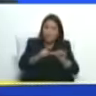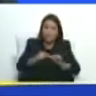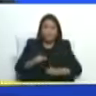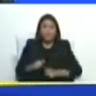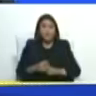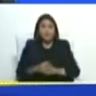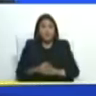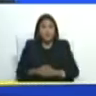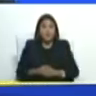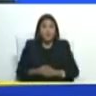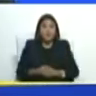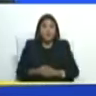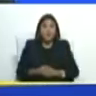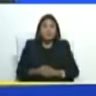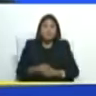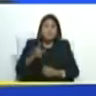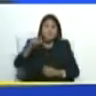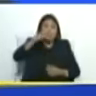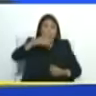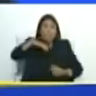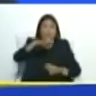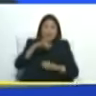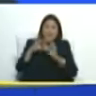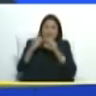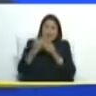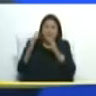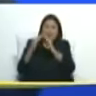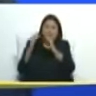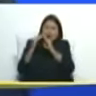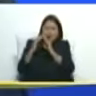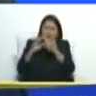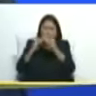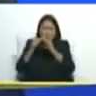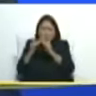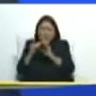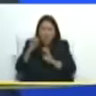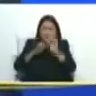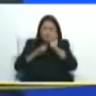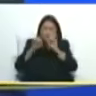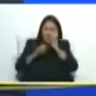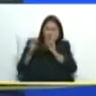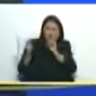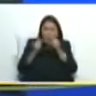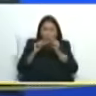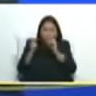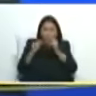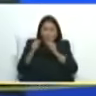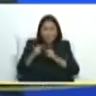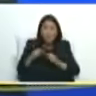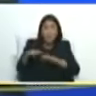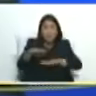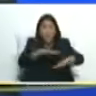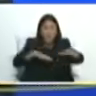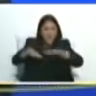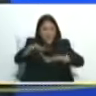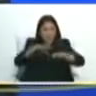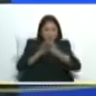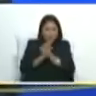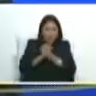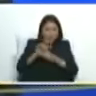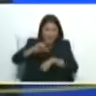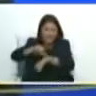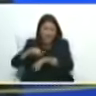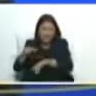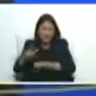sobre todo por nuestro pueblo ahí en familia ahí en la comunidad ahora usted cuando esté ahí jugando dominó más tarde